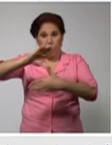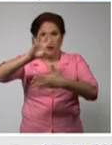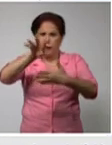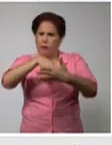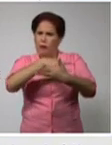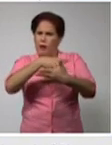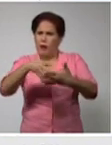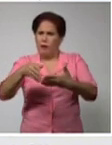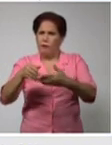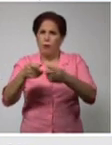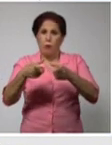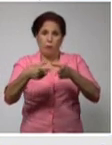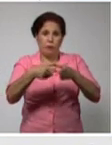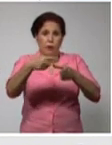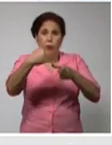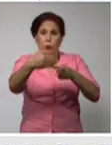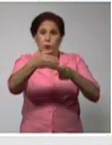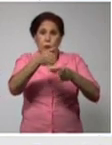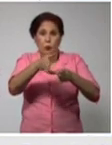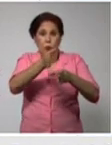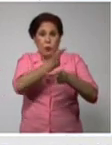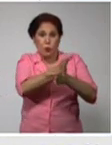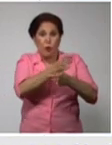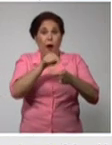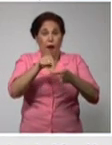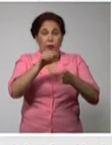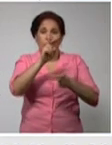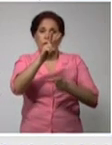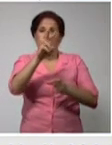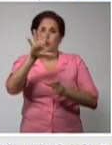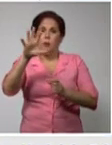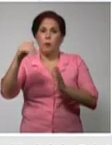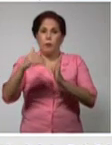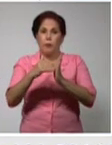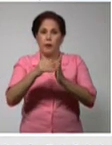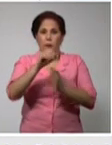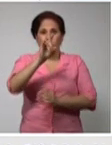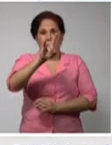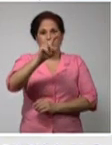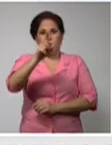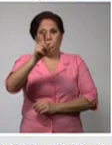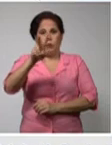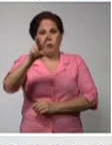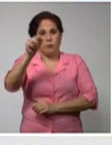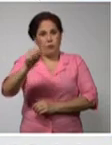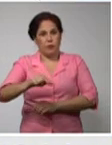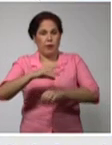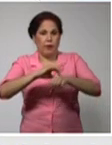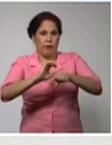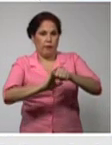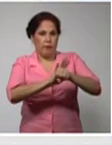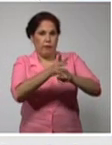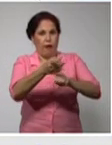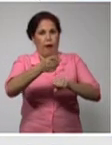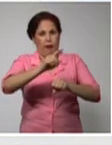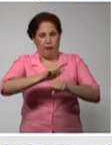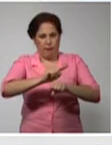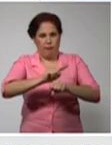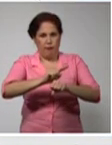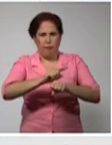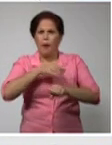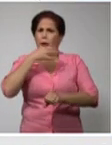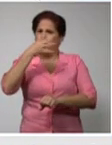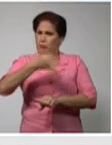pasteles con 205 mil 912 casos confirmados ayer ya estamos hablando